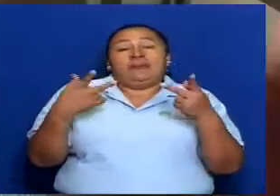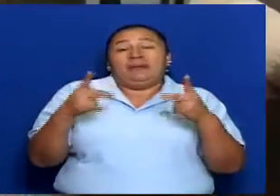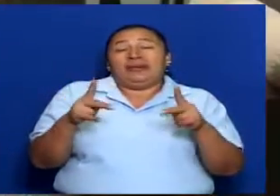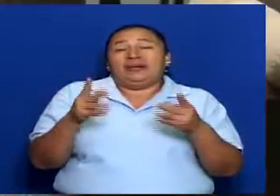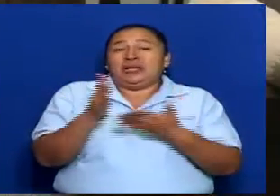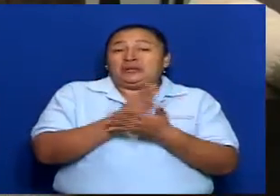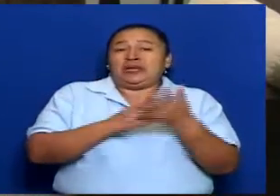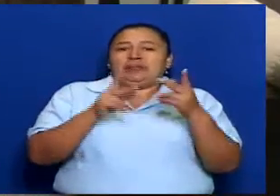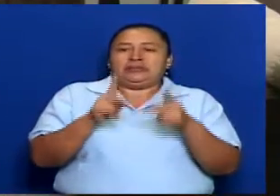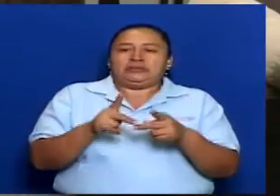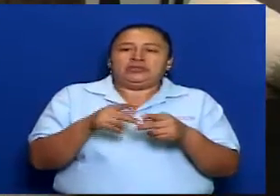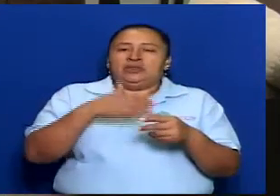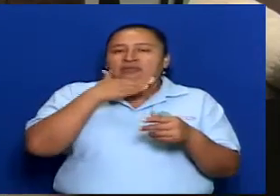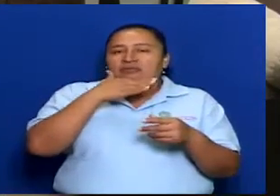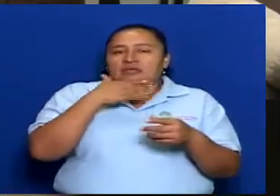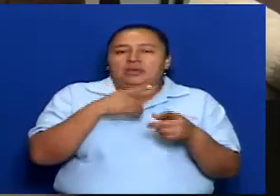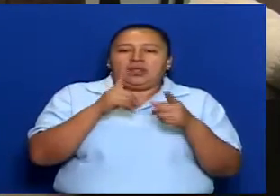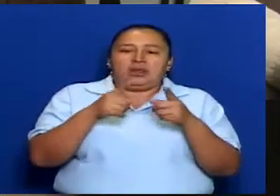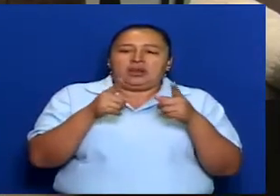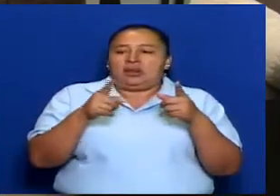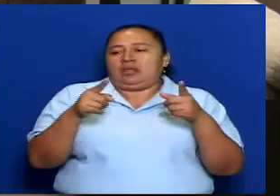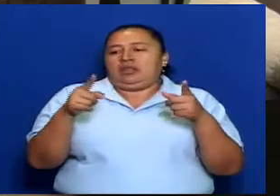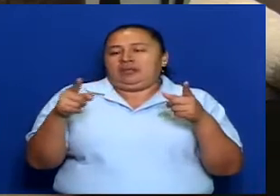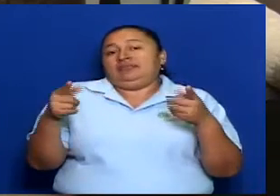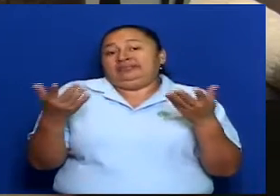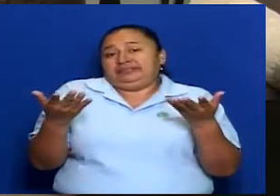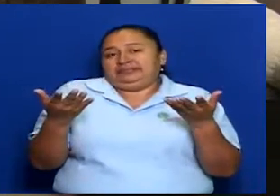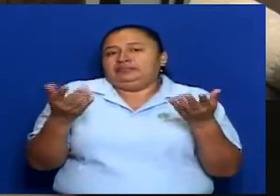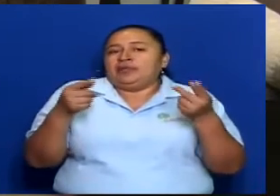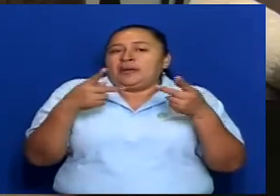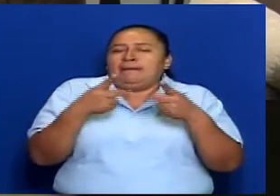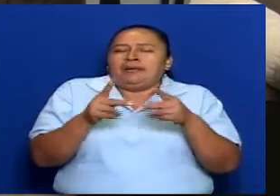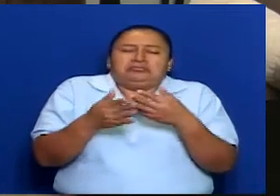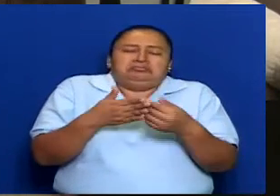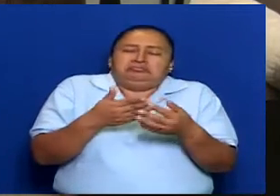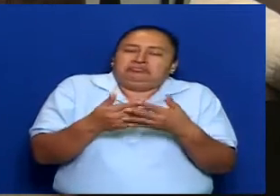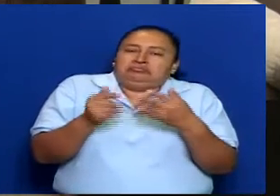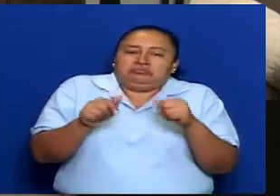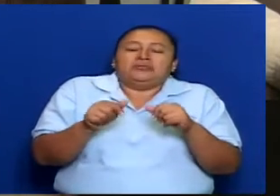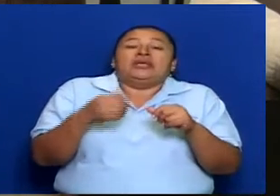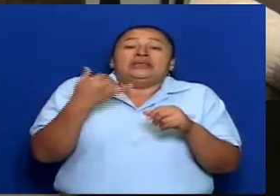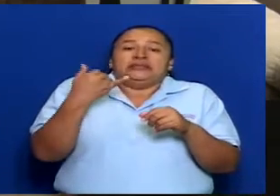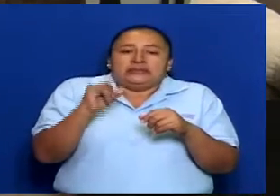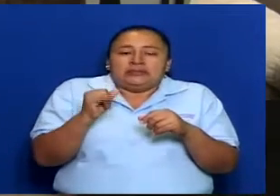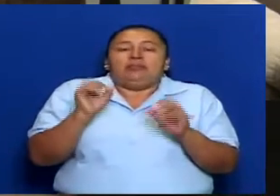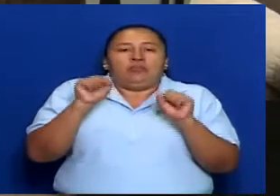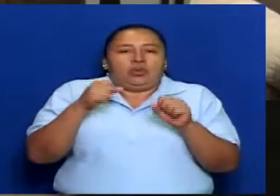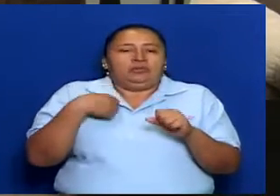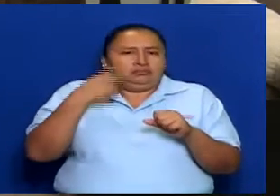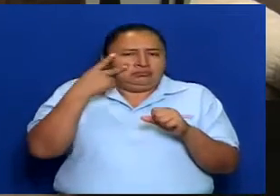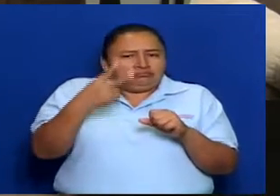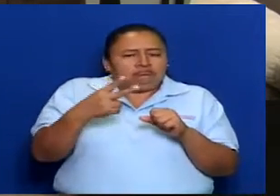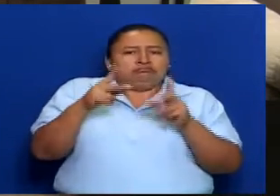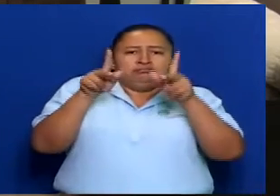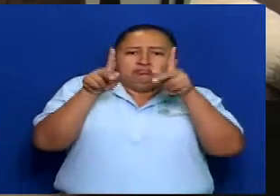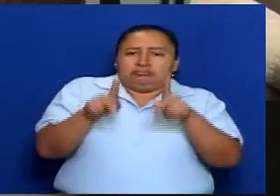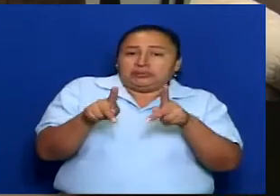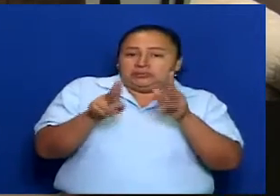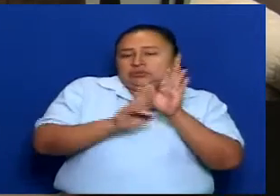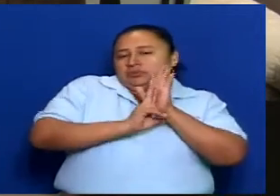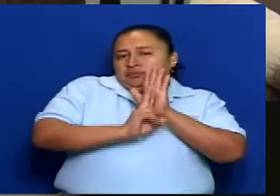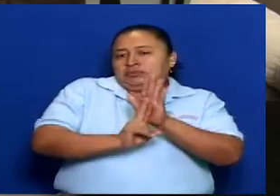algunos les cuesta pues por lo que es un nombre bastante largo, pero sí hace que esté visible lo que es la